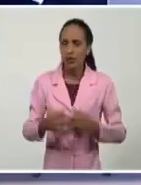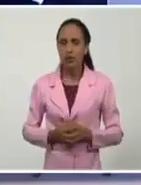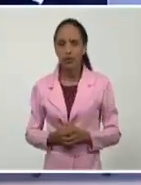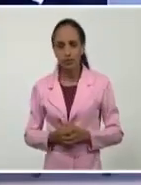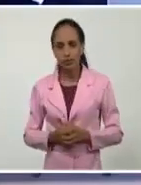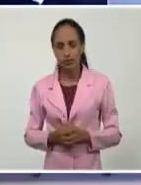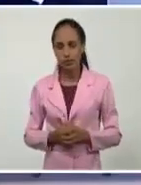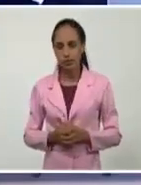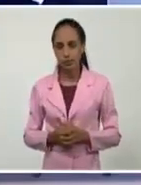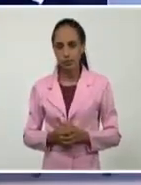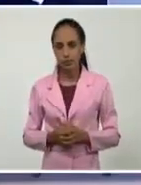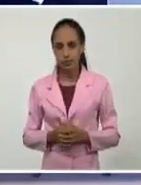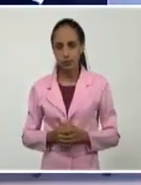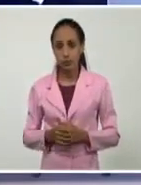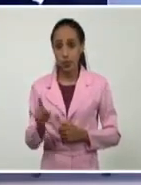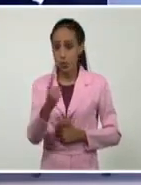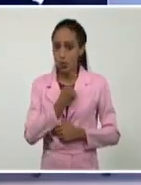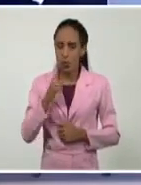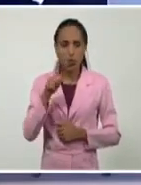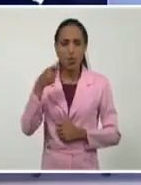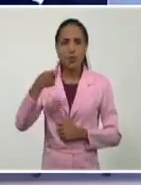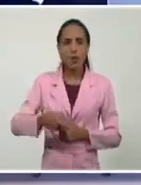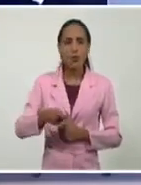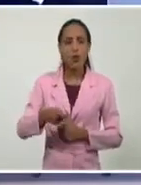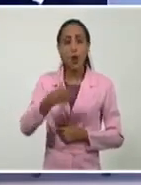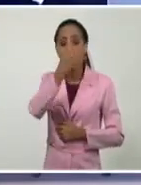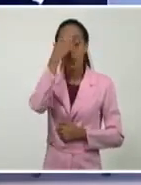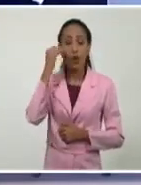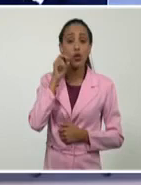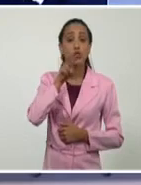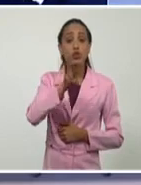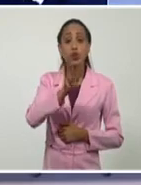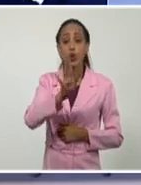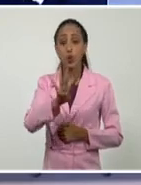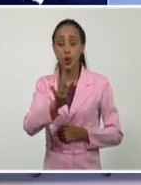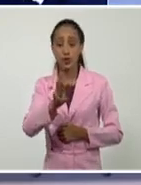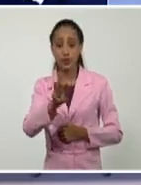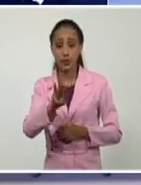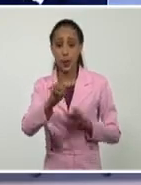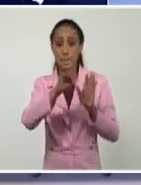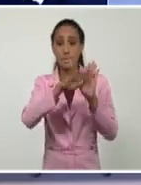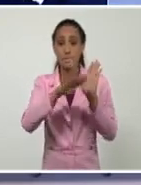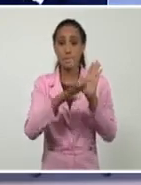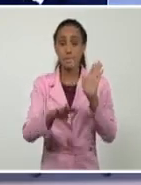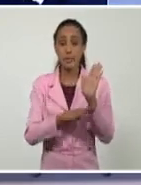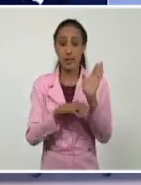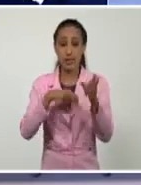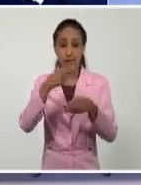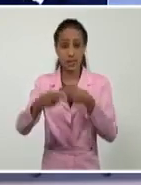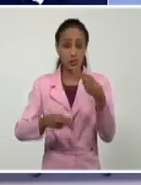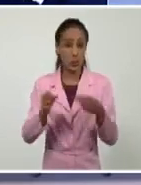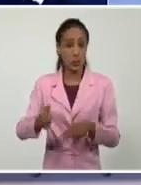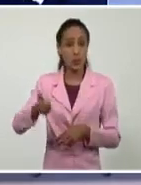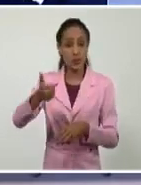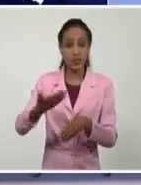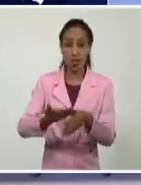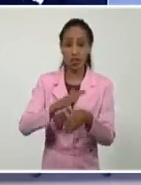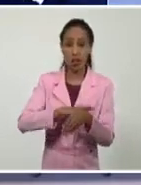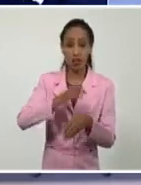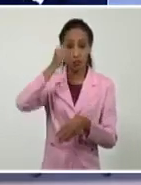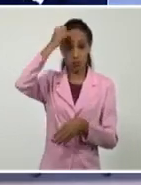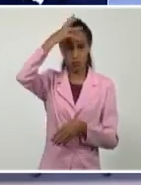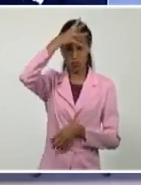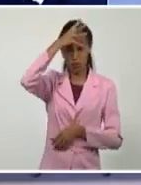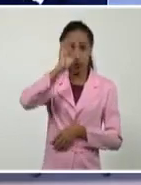Tampoco debemos olvidar que las 243 medidas coercitivas implementadas por el expresidente Donald Trump